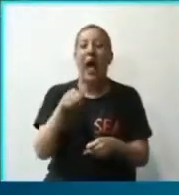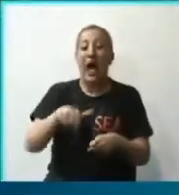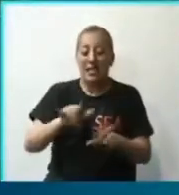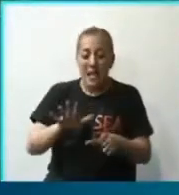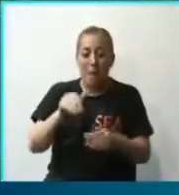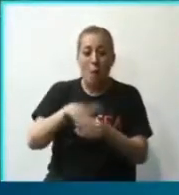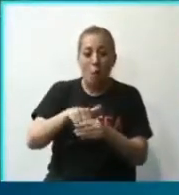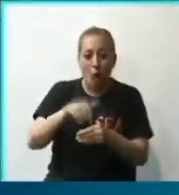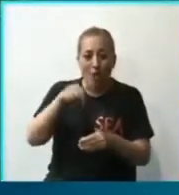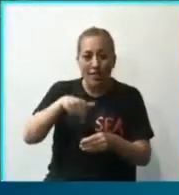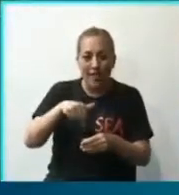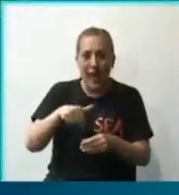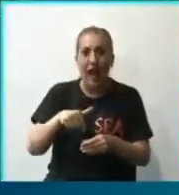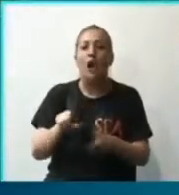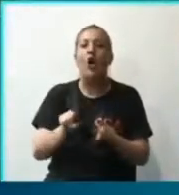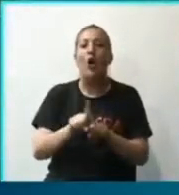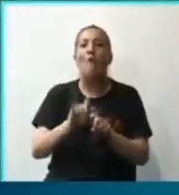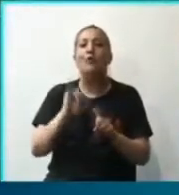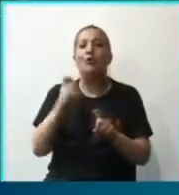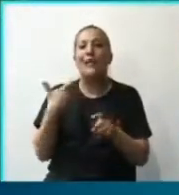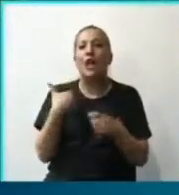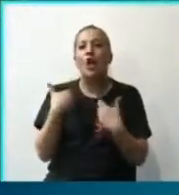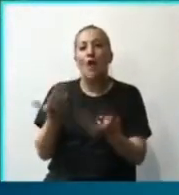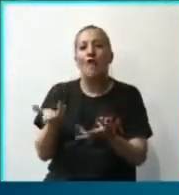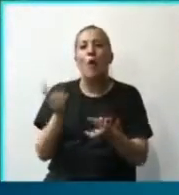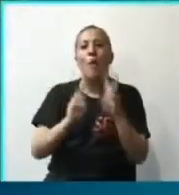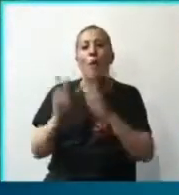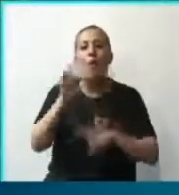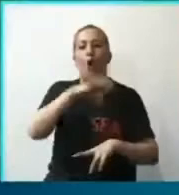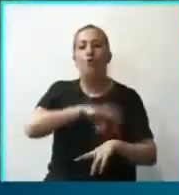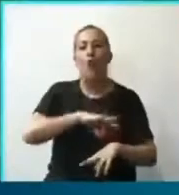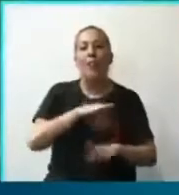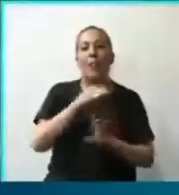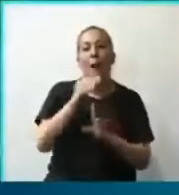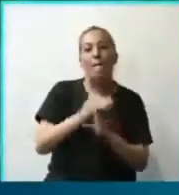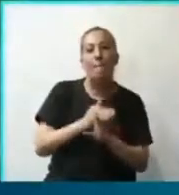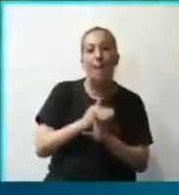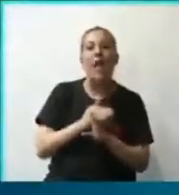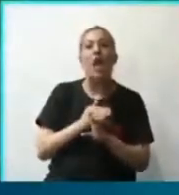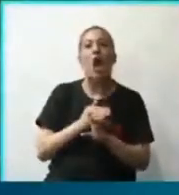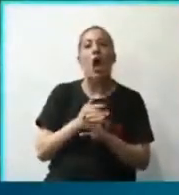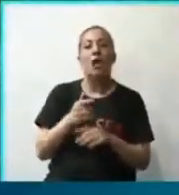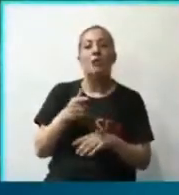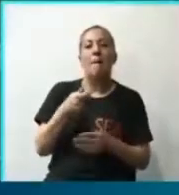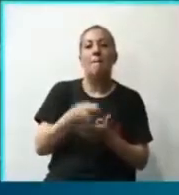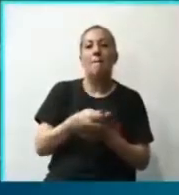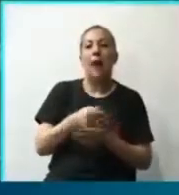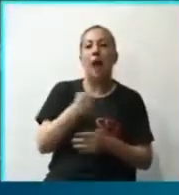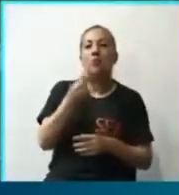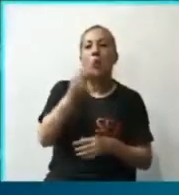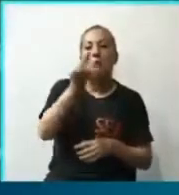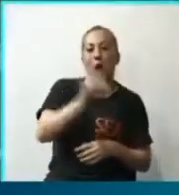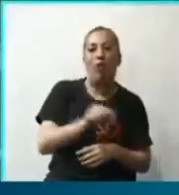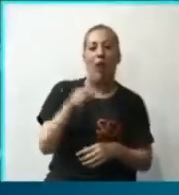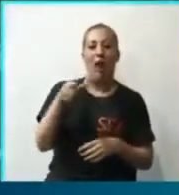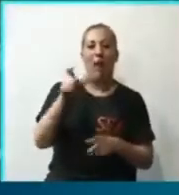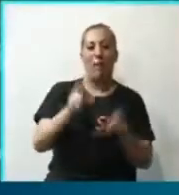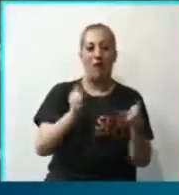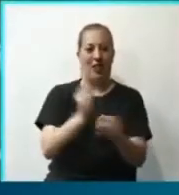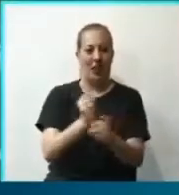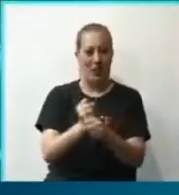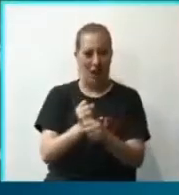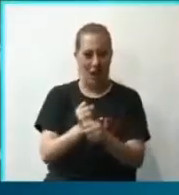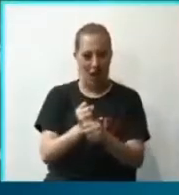acá la convalidación de una reducción salarial que el gobierno le impone a los trabajadores. Veamos los números.